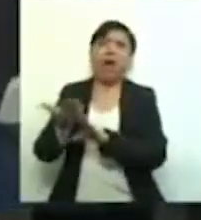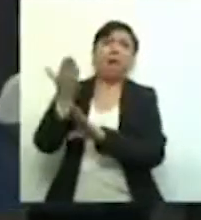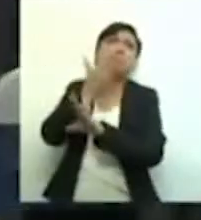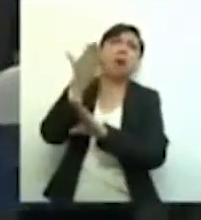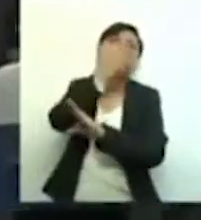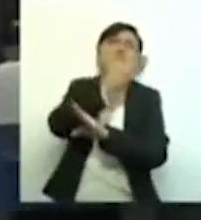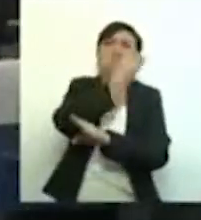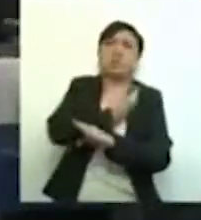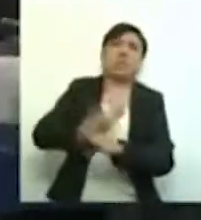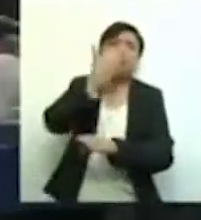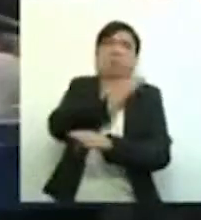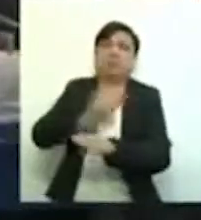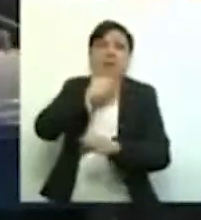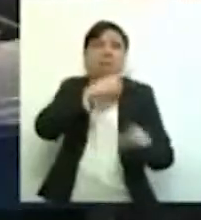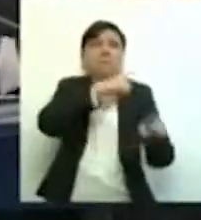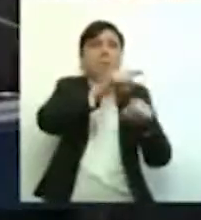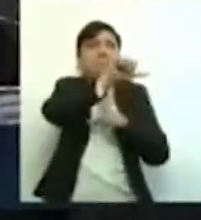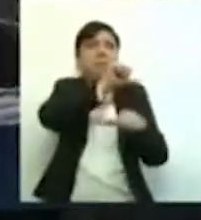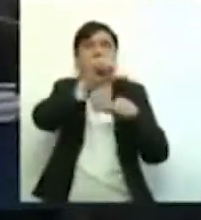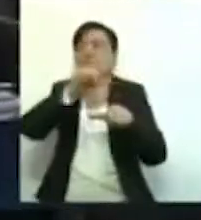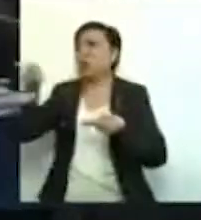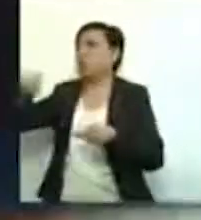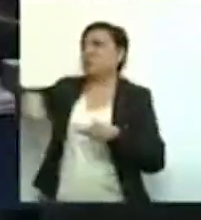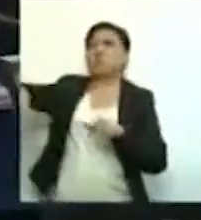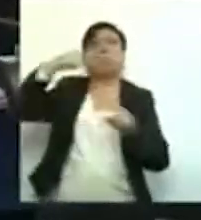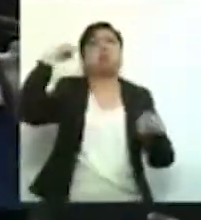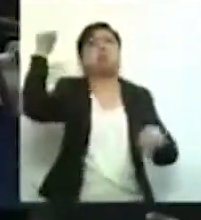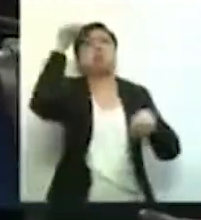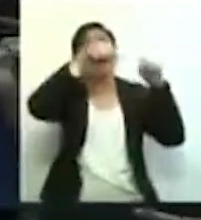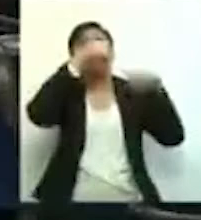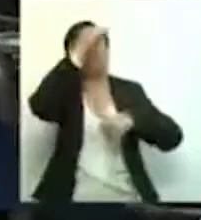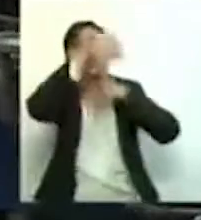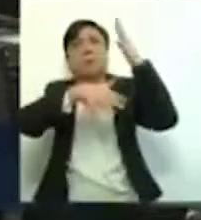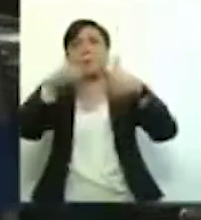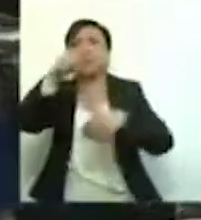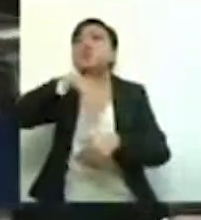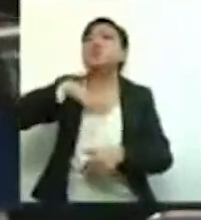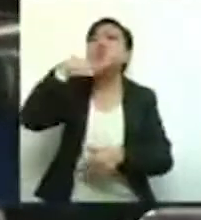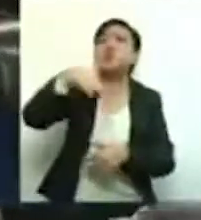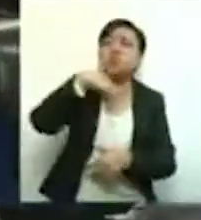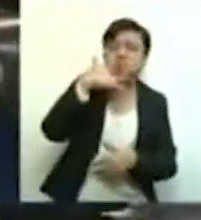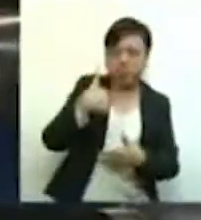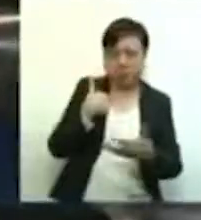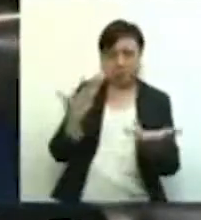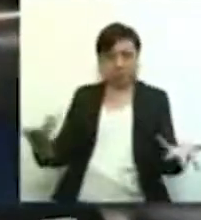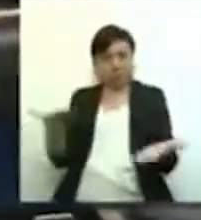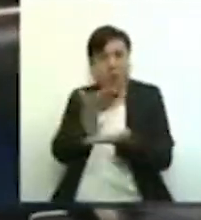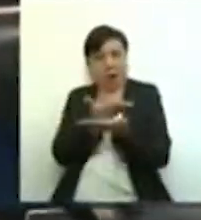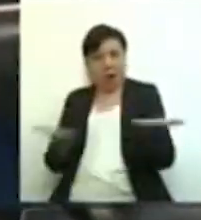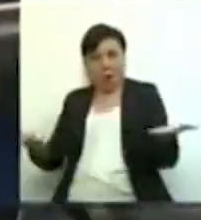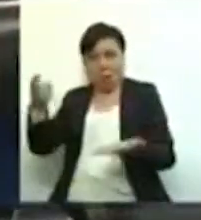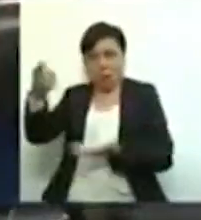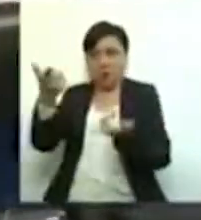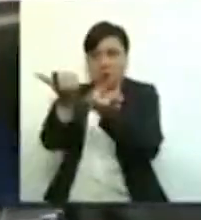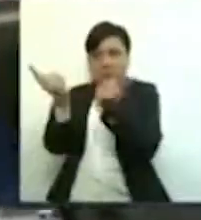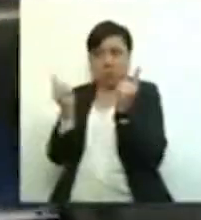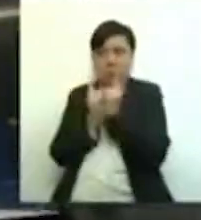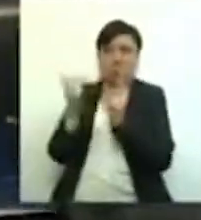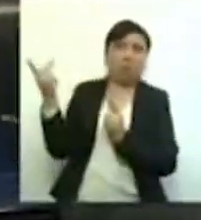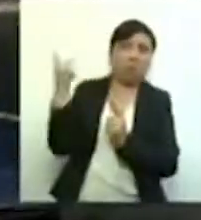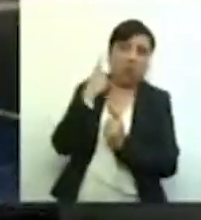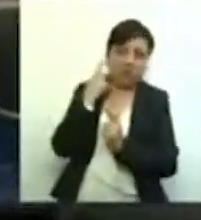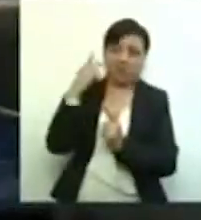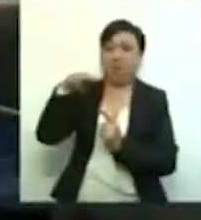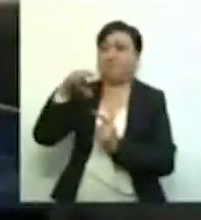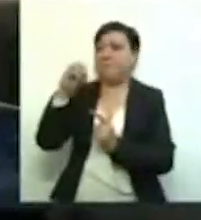presidentes anteriores los han señalado de corruptos. Ahora ustedes, los de Morena, quieren juzgar a los